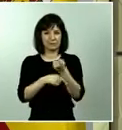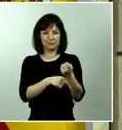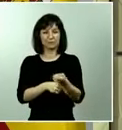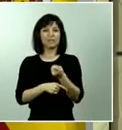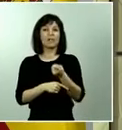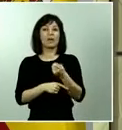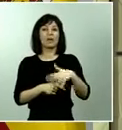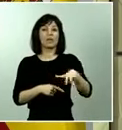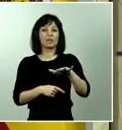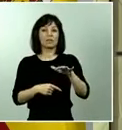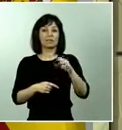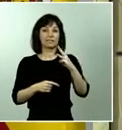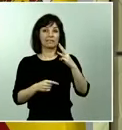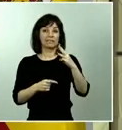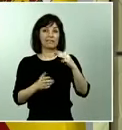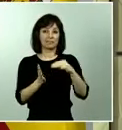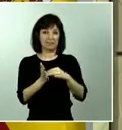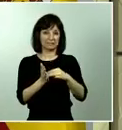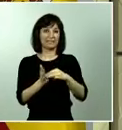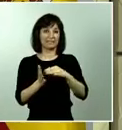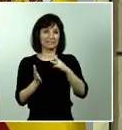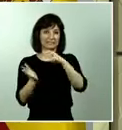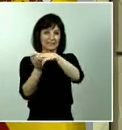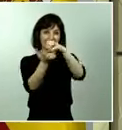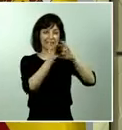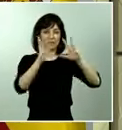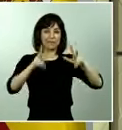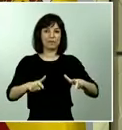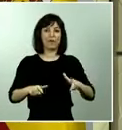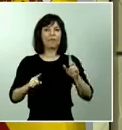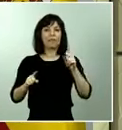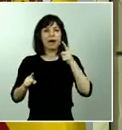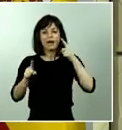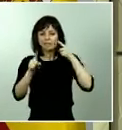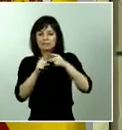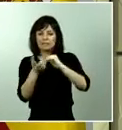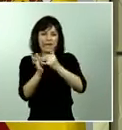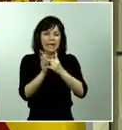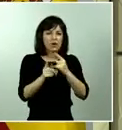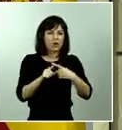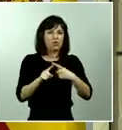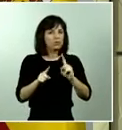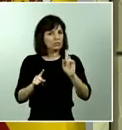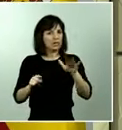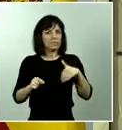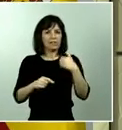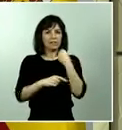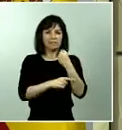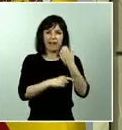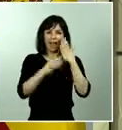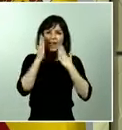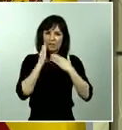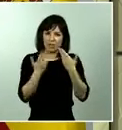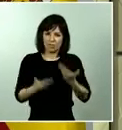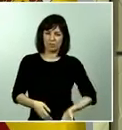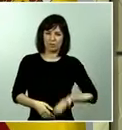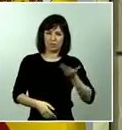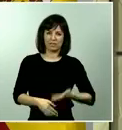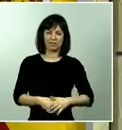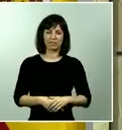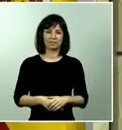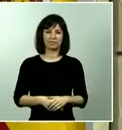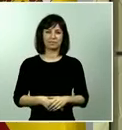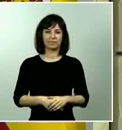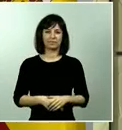poniendo siempre no solamente los aspectos técnicos, sino el apoyo y el cariño que tan importante es en este momento. Junto con esa labor de la